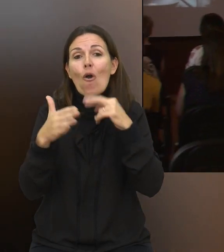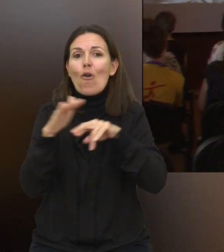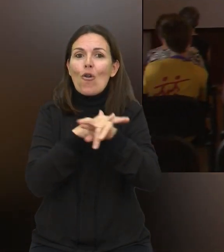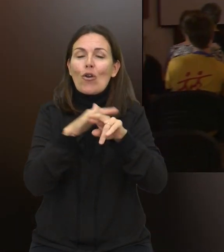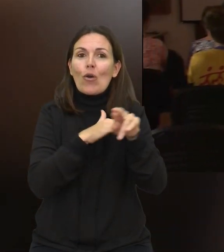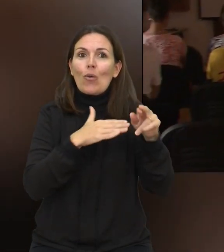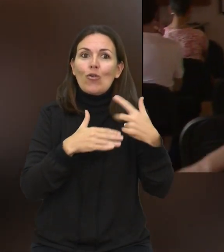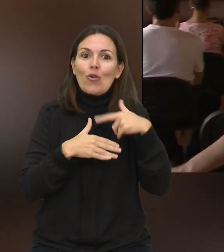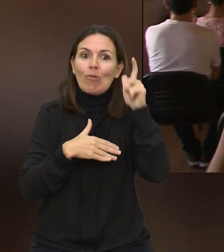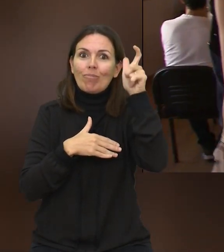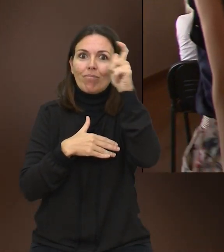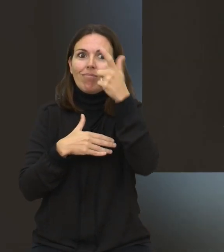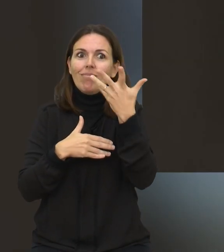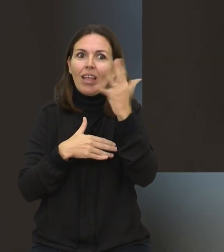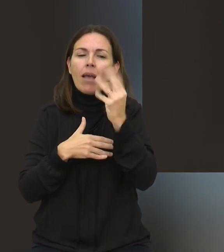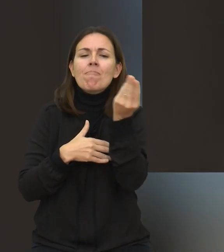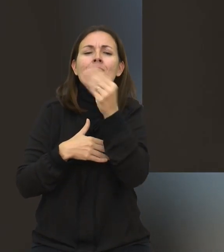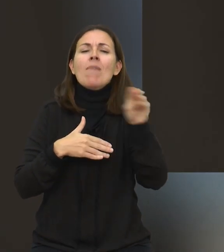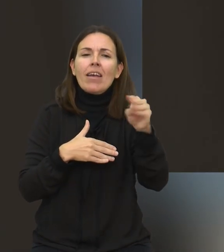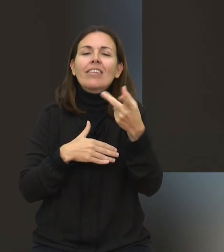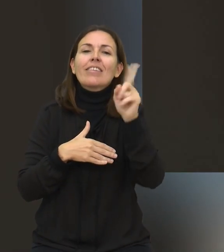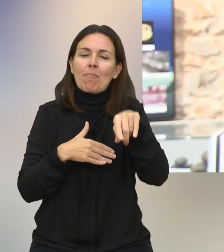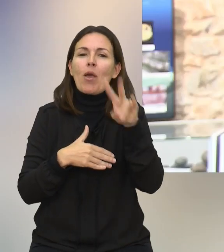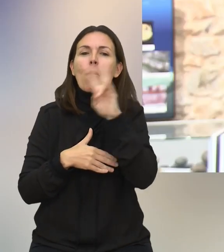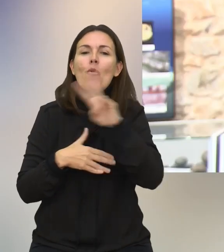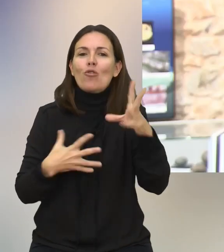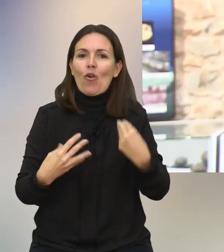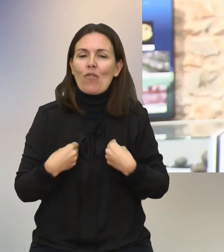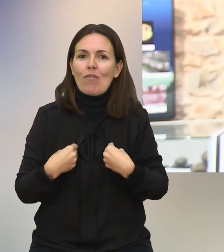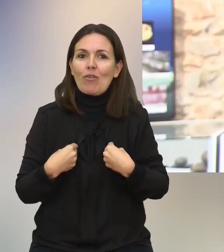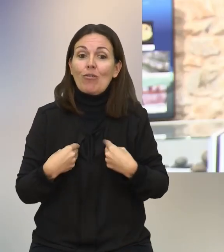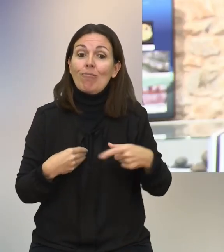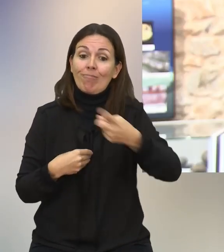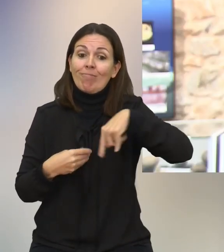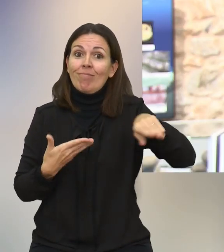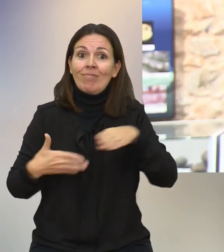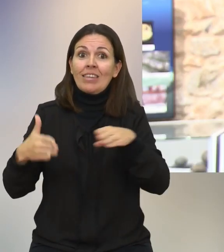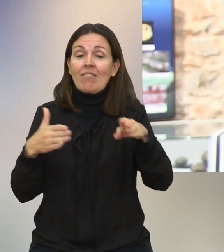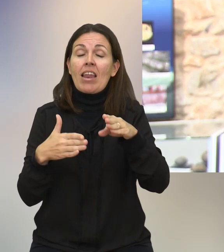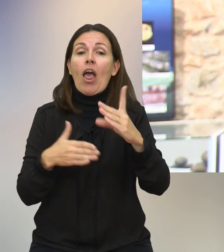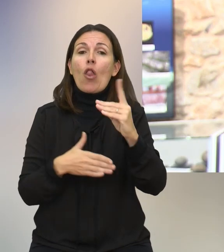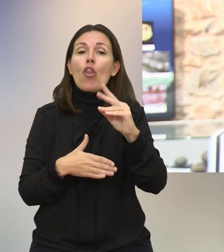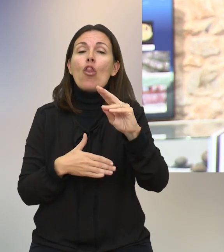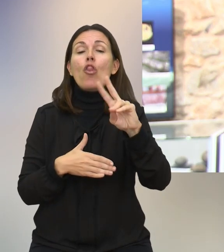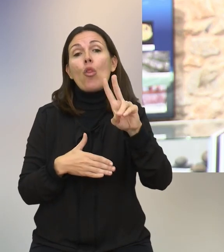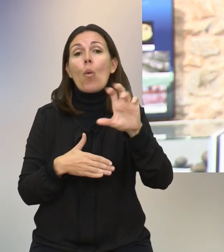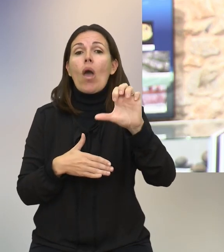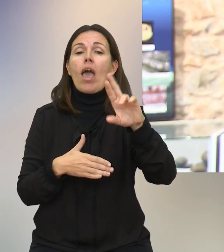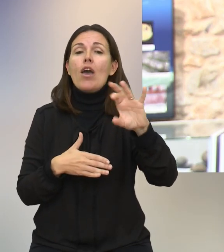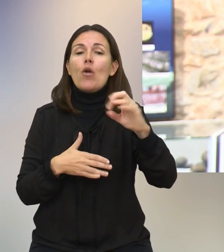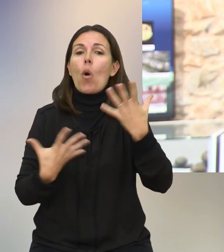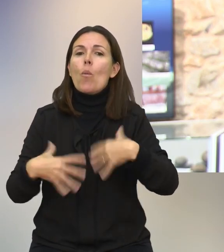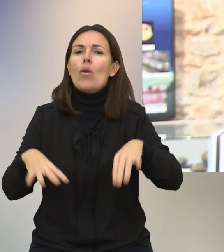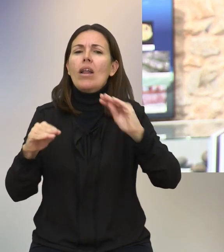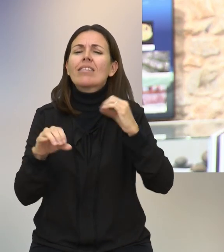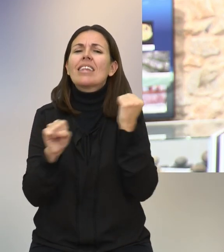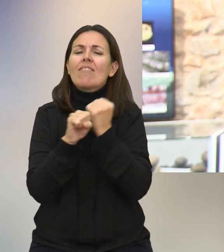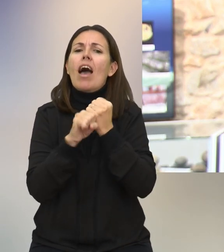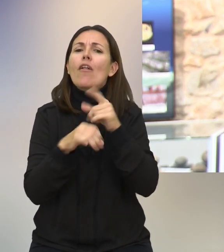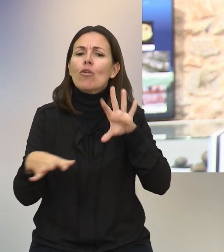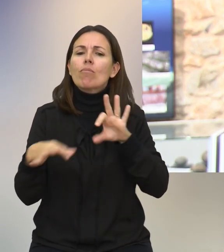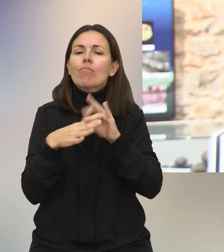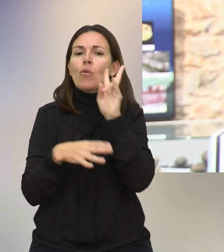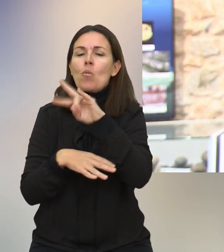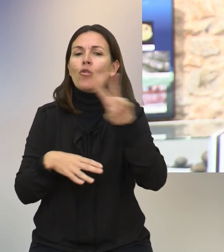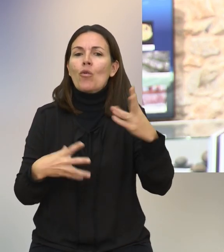a todos los que podemos ofrecer desde nuestros territorios. En la Ribera del Duero-Burgalesa estamos trabajando para desarrollar museos vivos consiguiendo